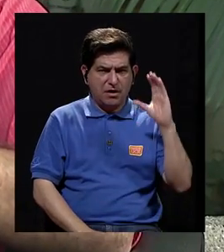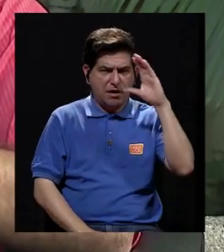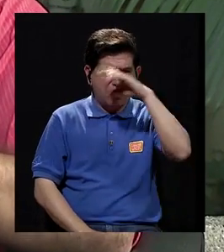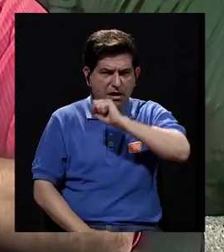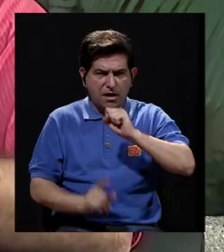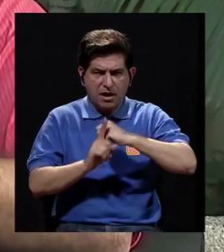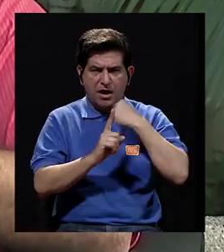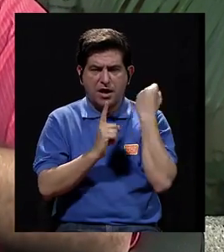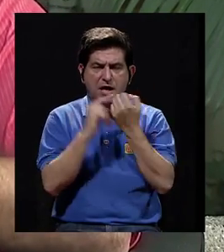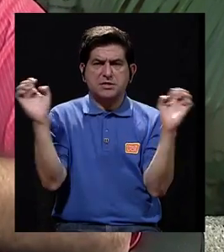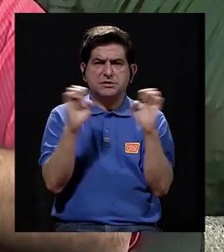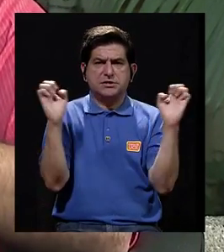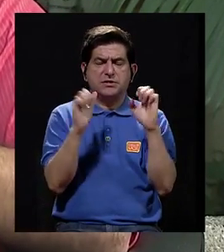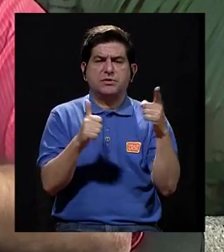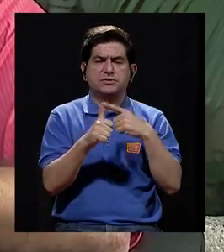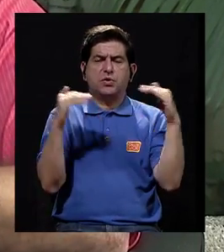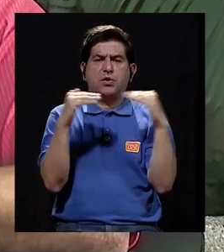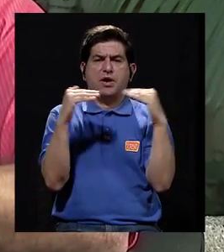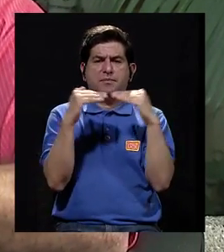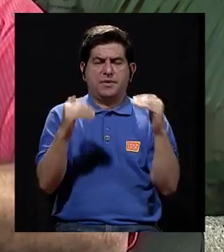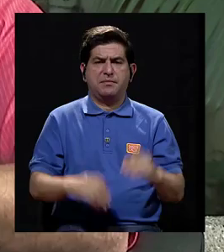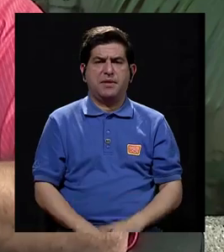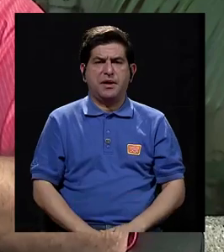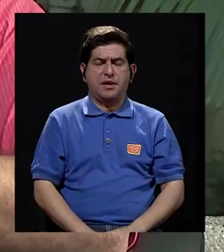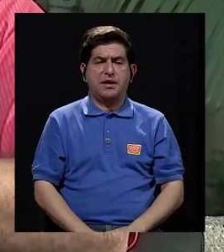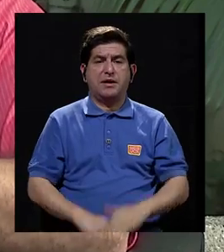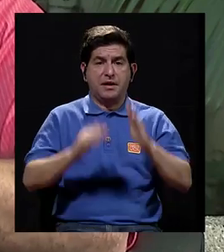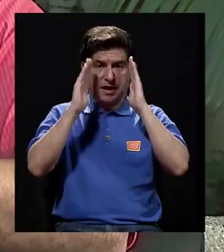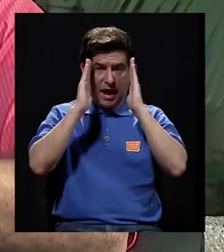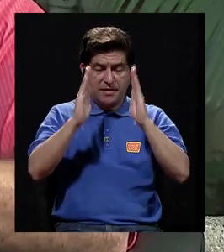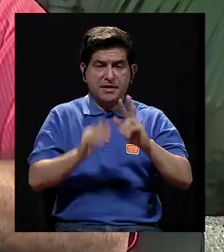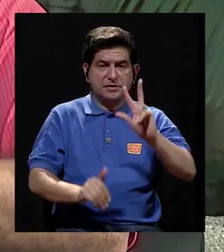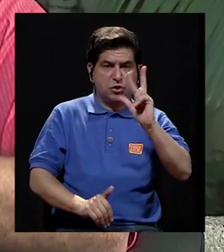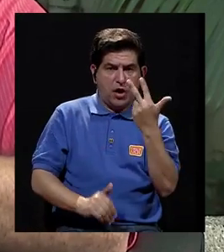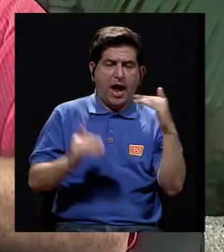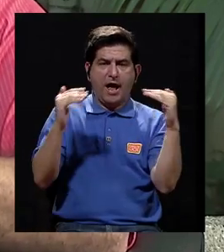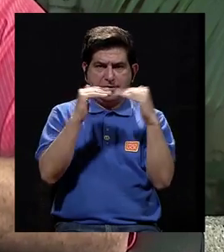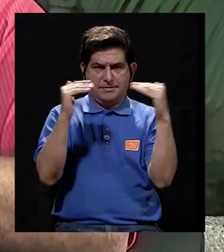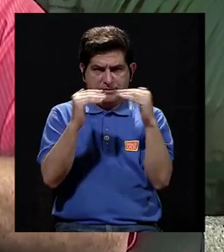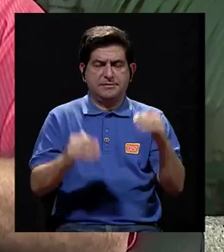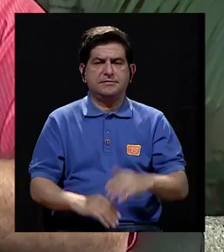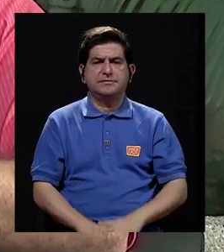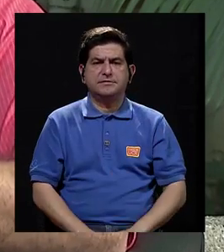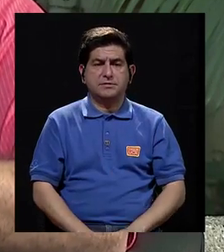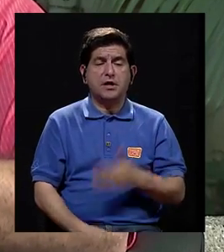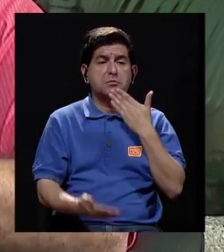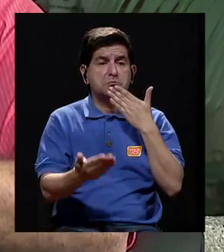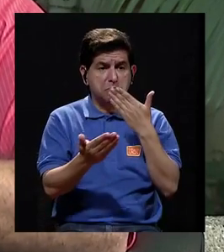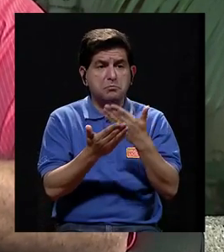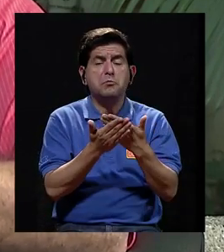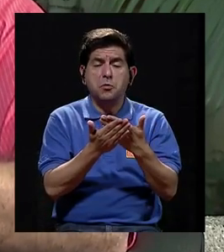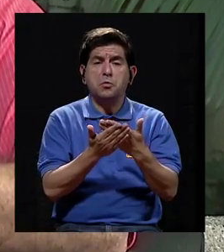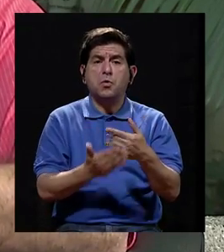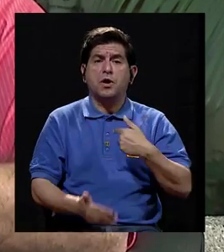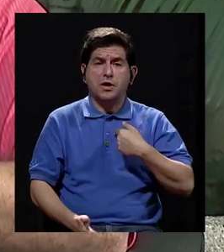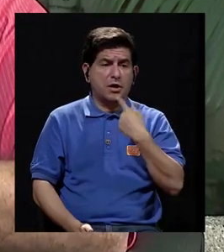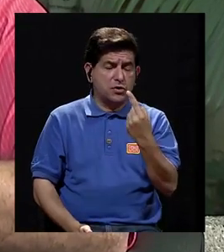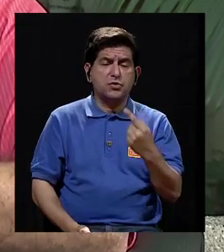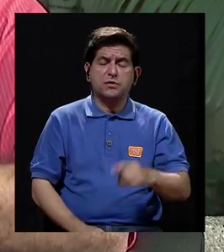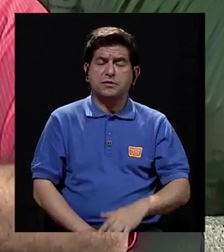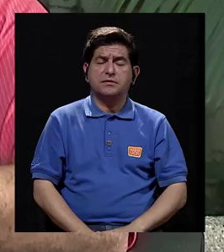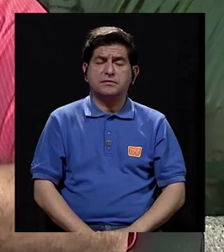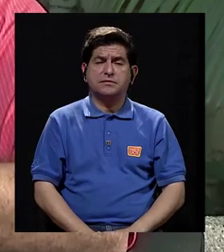situaciones de emergencia en el primer nivel, que son atendidas en el tercer nivel, la atención es bastante buena, diría yo, ¿verdad?